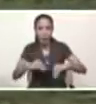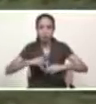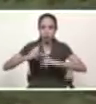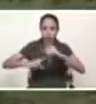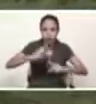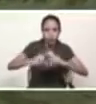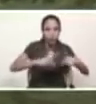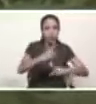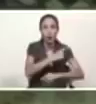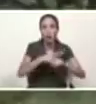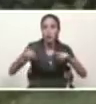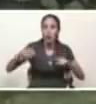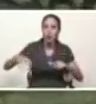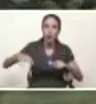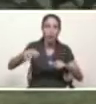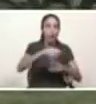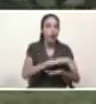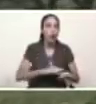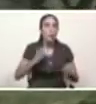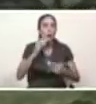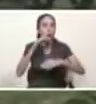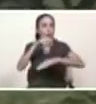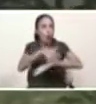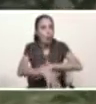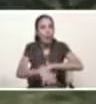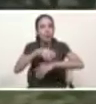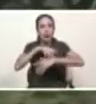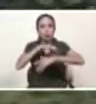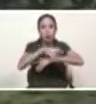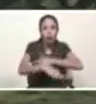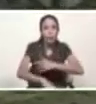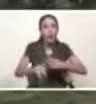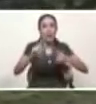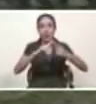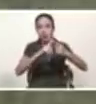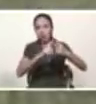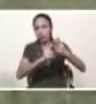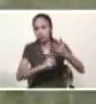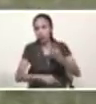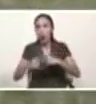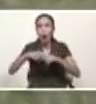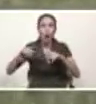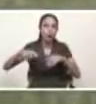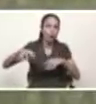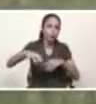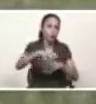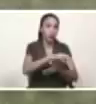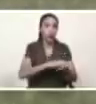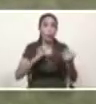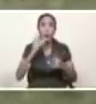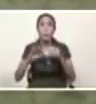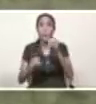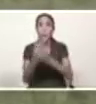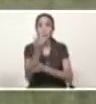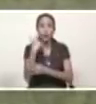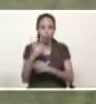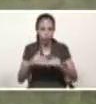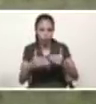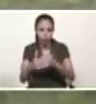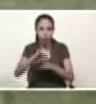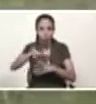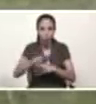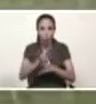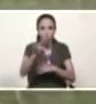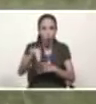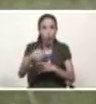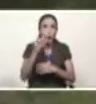primera vez en el delta macuro o sea vamos a sembrar de esta semilla aspiramos que a finales de mayo empezando junio estaremos sembrando